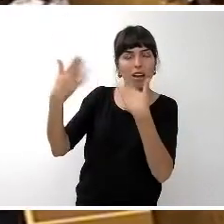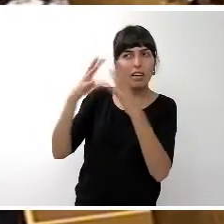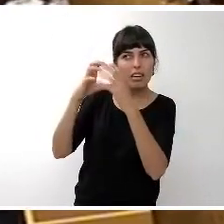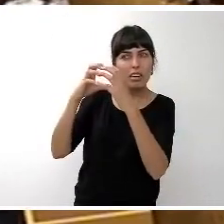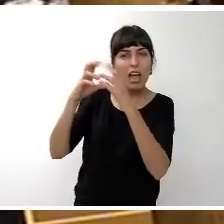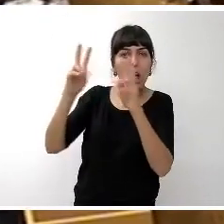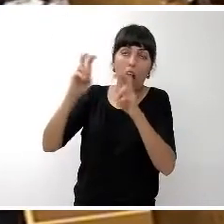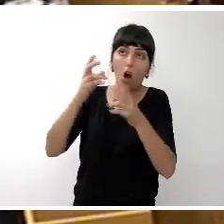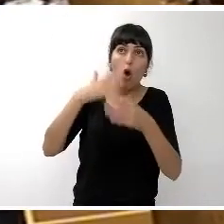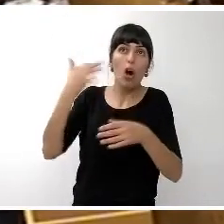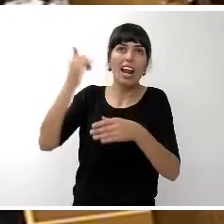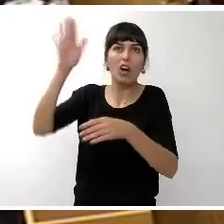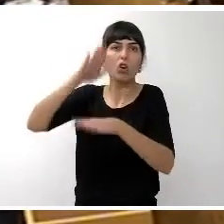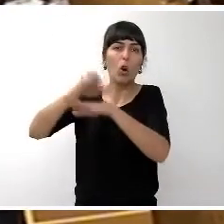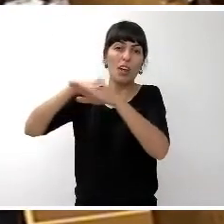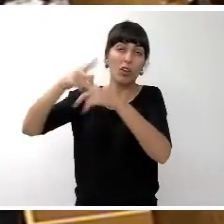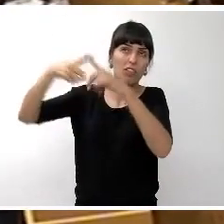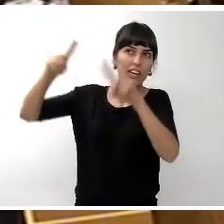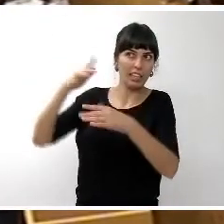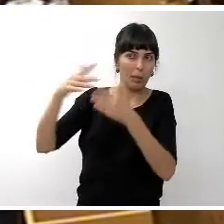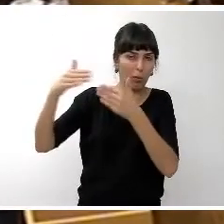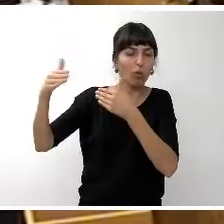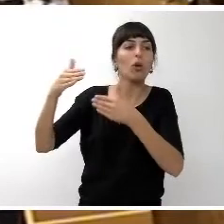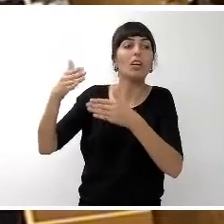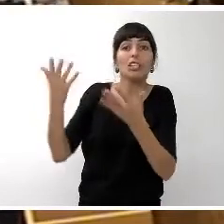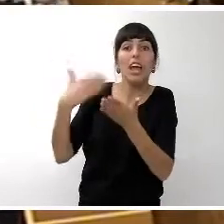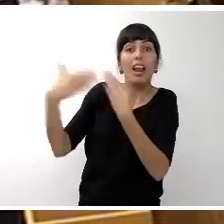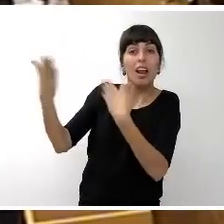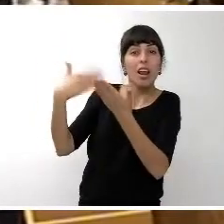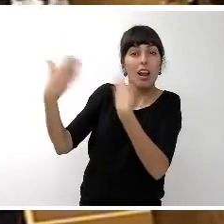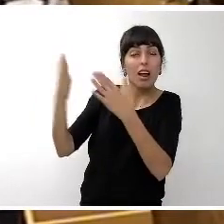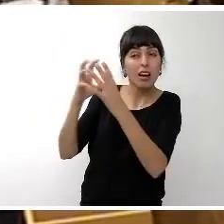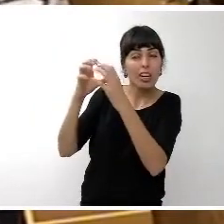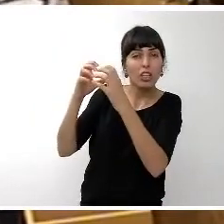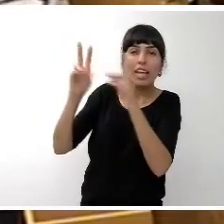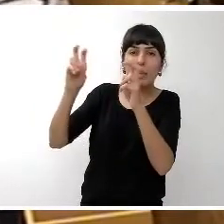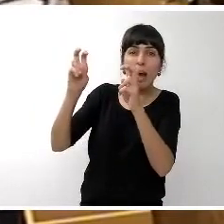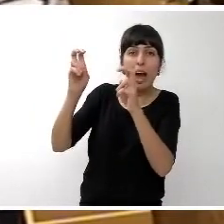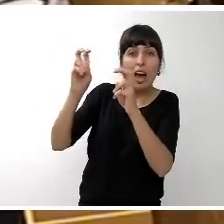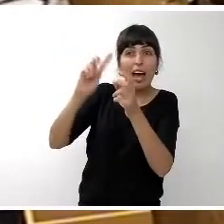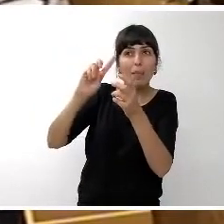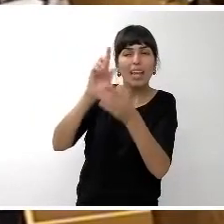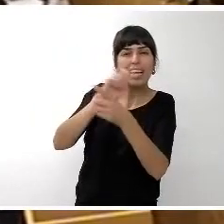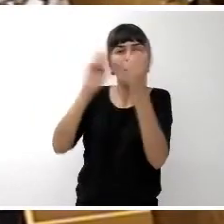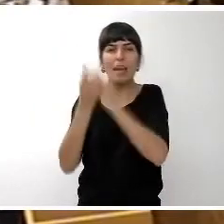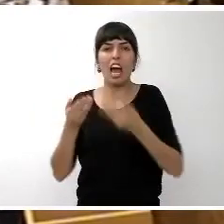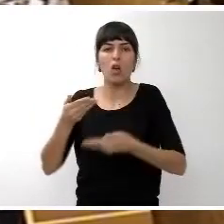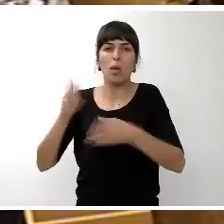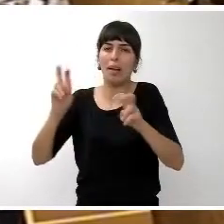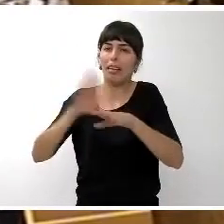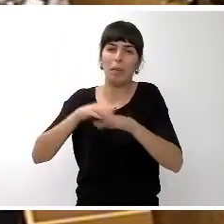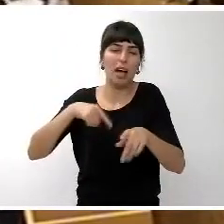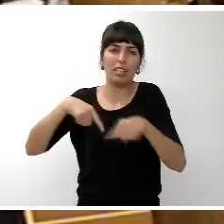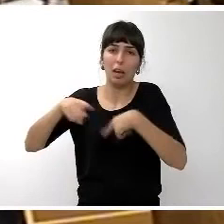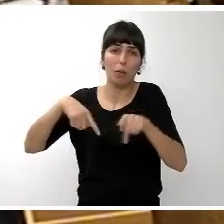ojalá que con un gobierno diferente pronto una mejora una reorientación de esa ayuda para el sistema público insular de guaguas porque lo